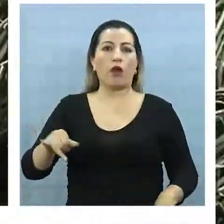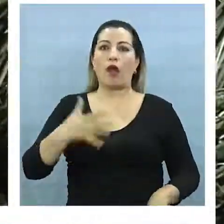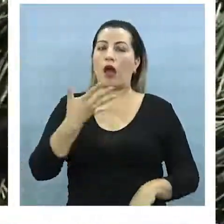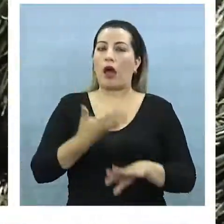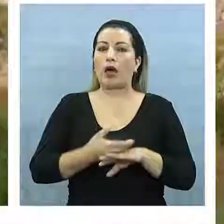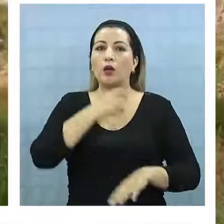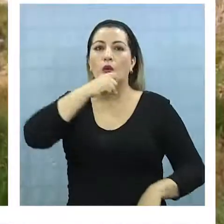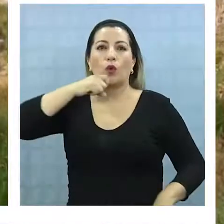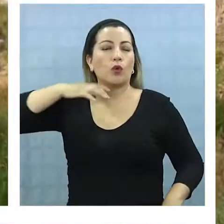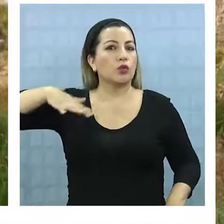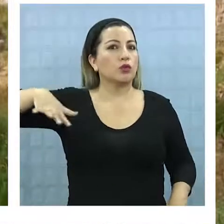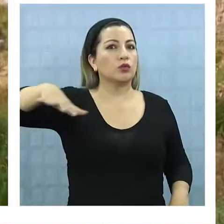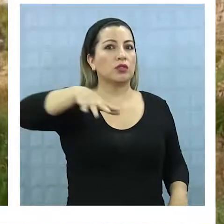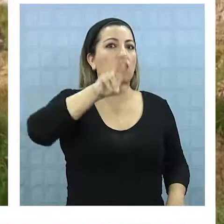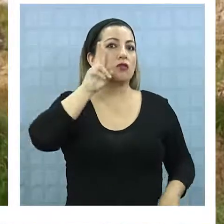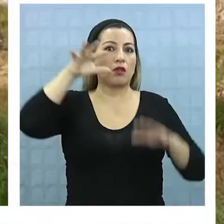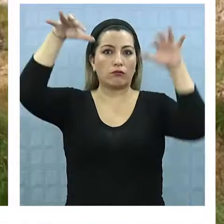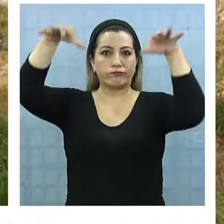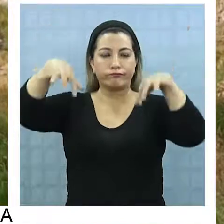una sequía muy dura.